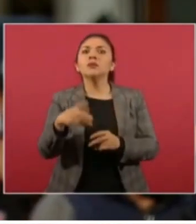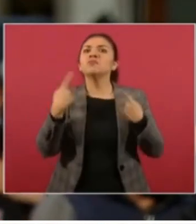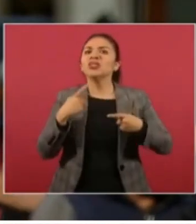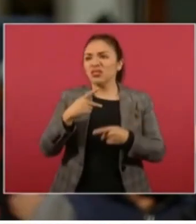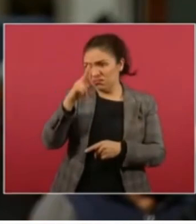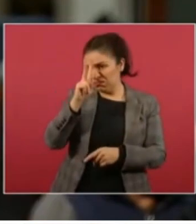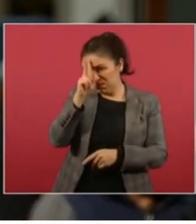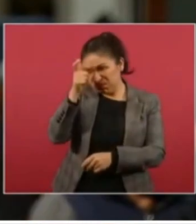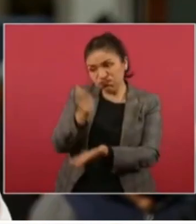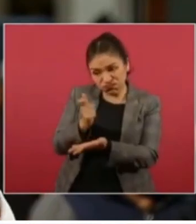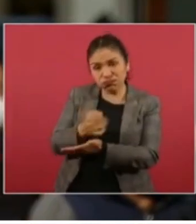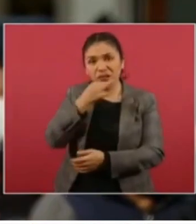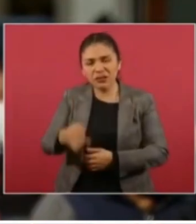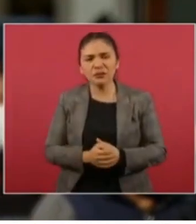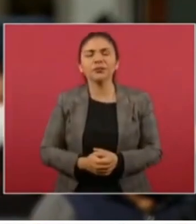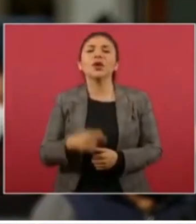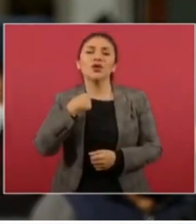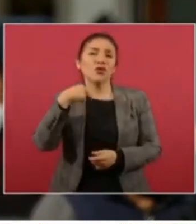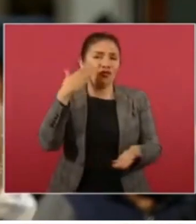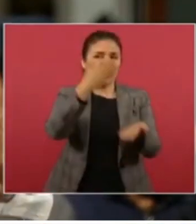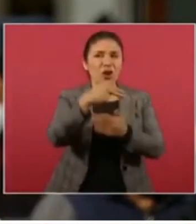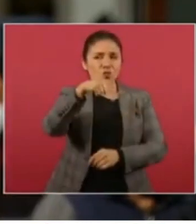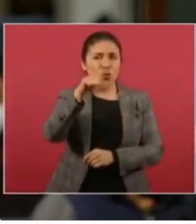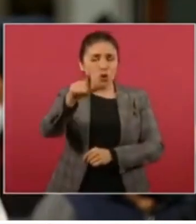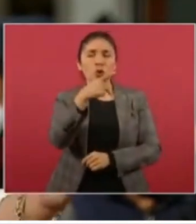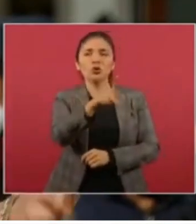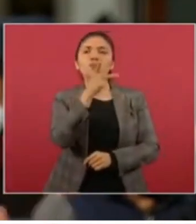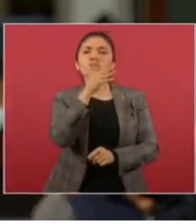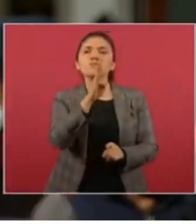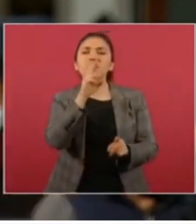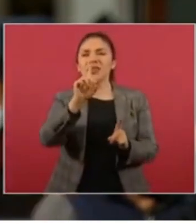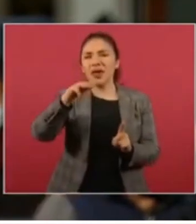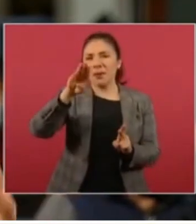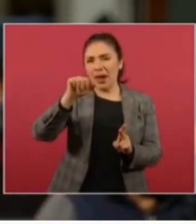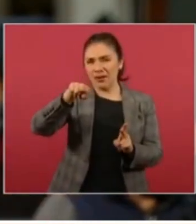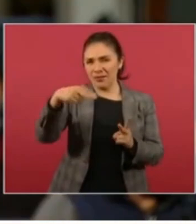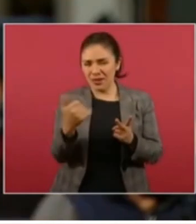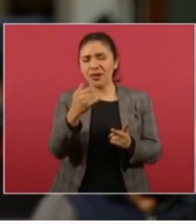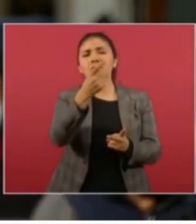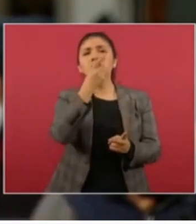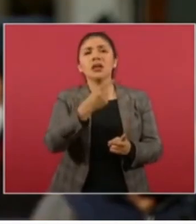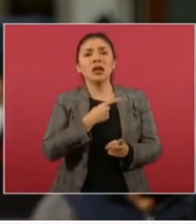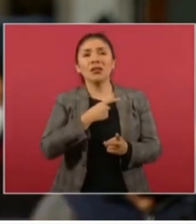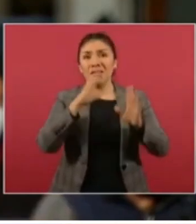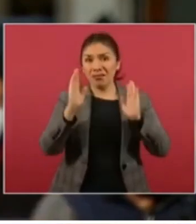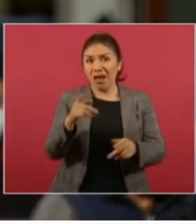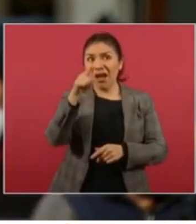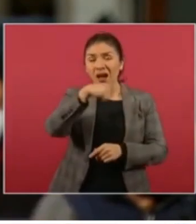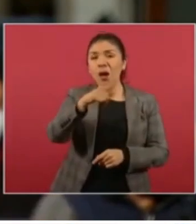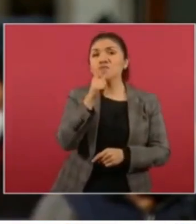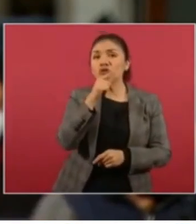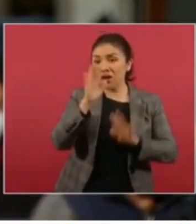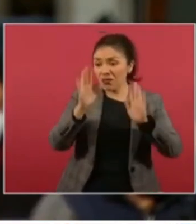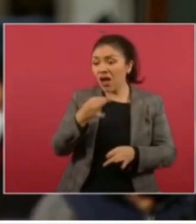León, pude pasar tiempo con los papás de Devani y me dijeron directamente lo que ya sabemos, que la fiscalía no les ha dado ni un sospechoso